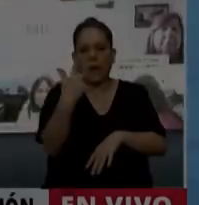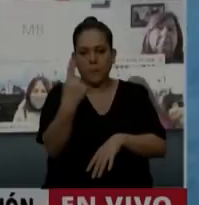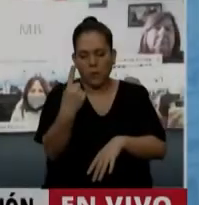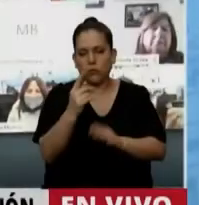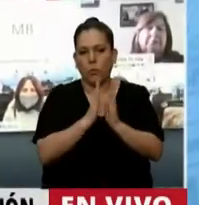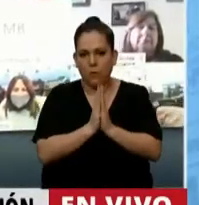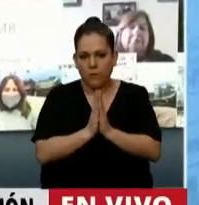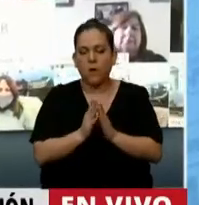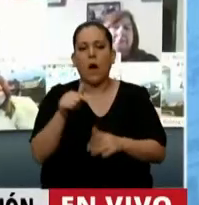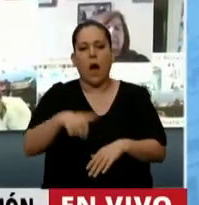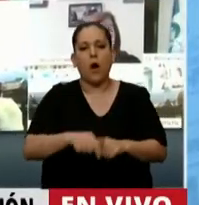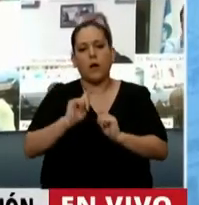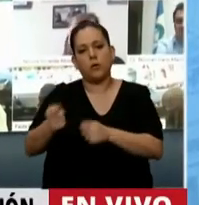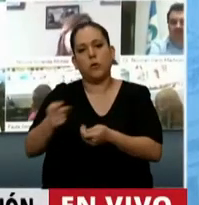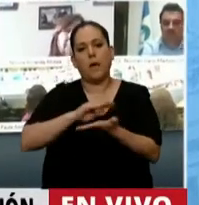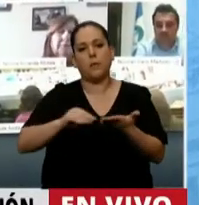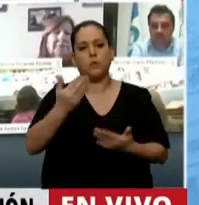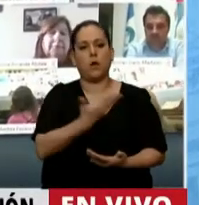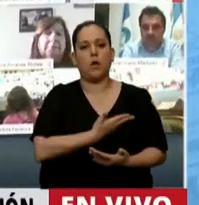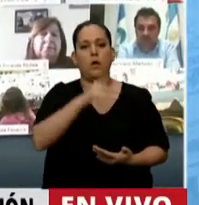Tiene la palabra el diputado Héctor Flores.